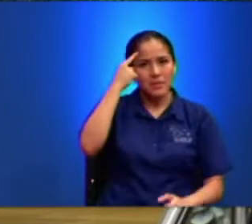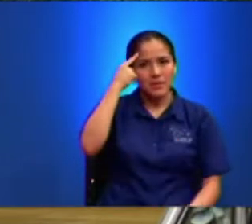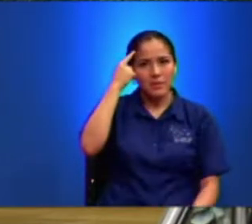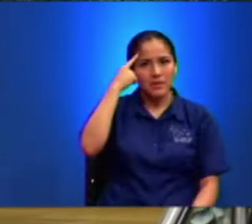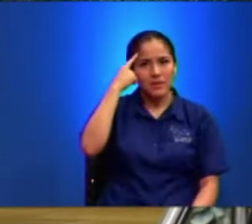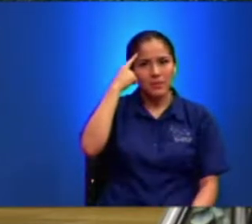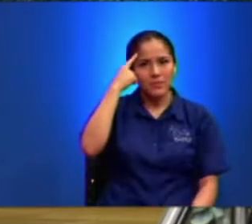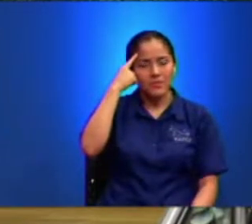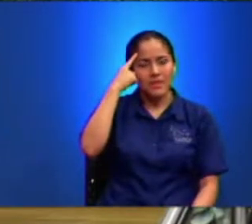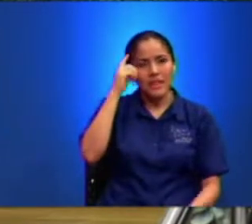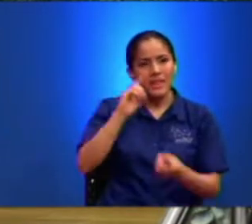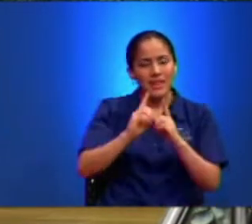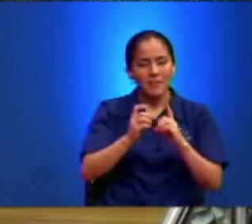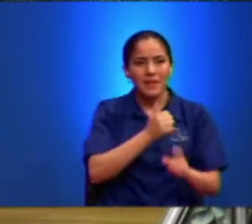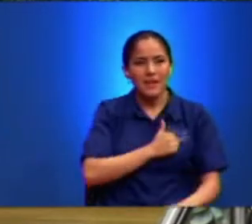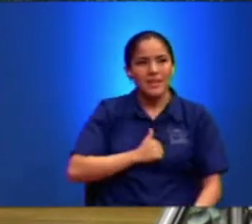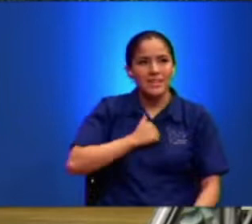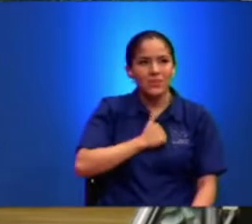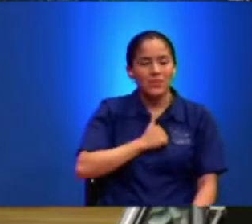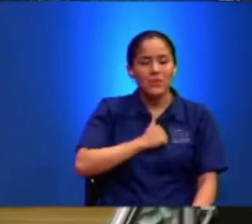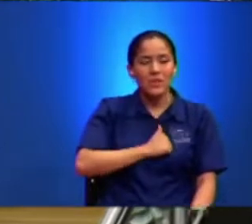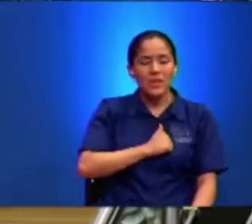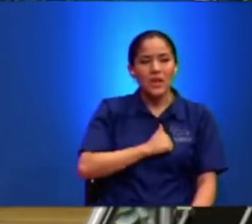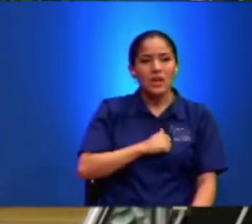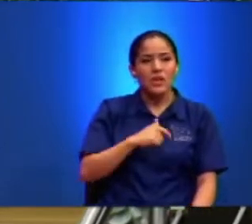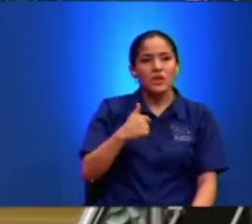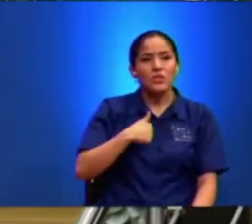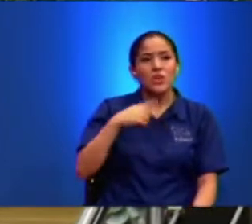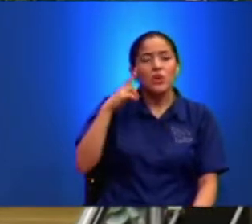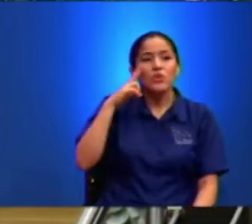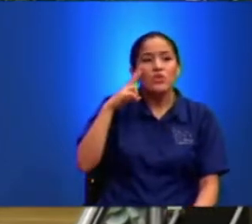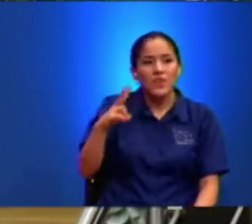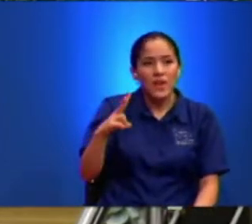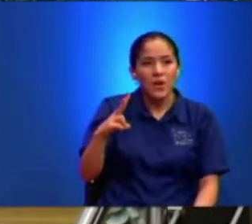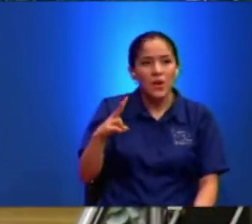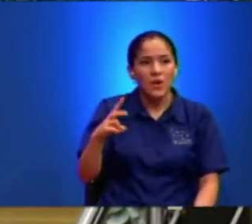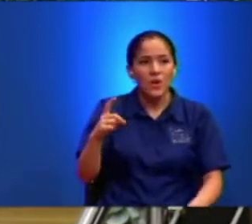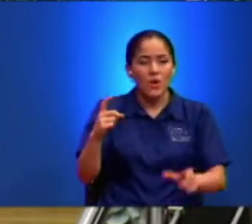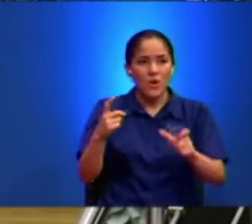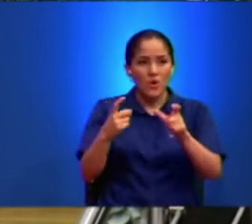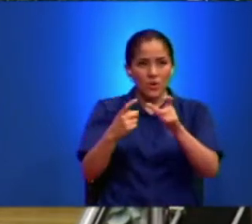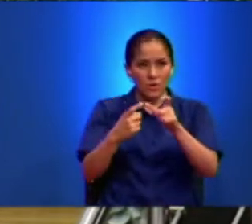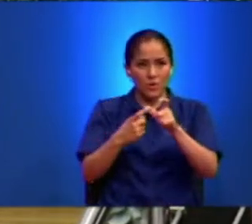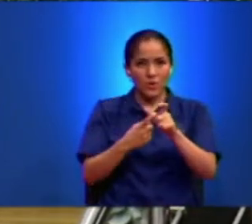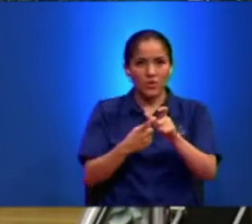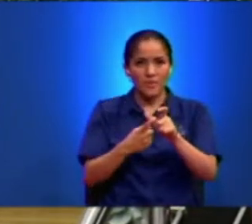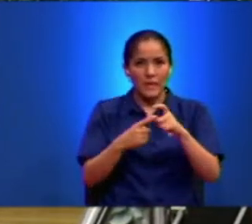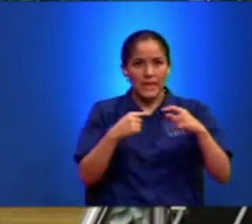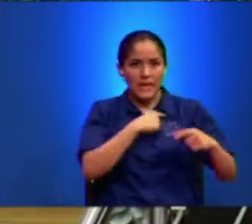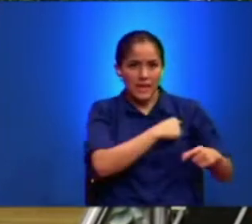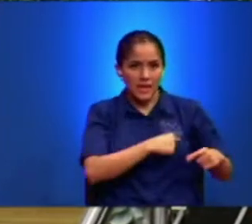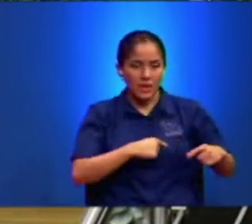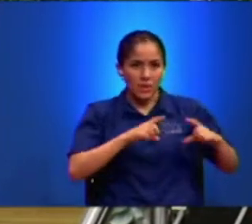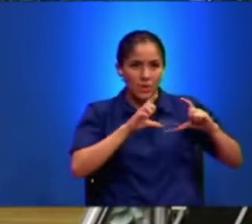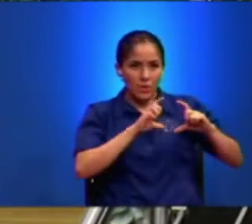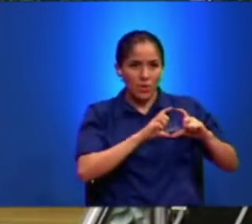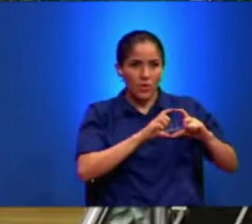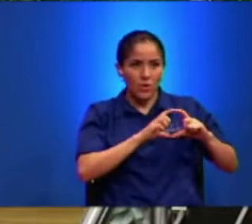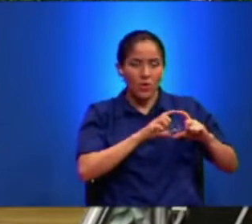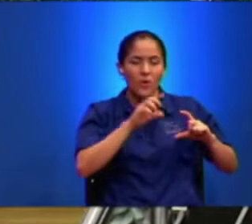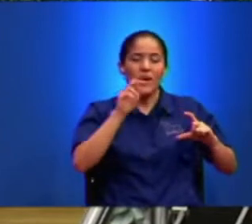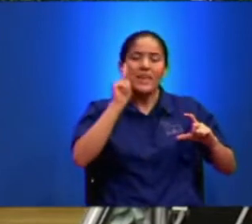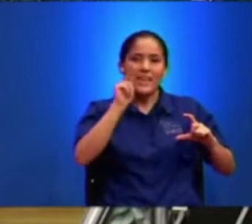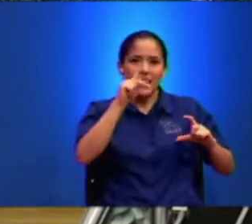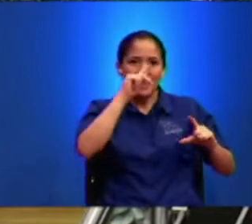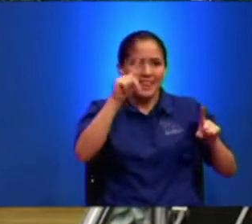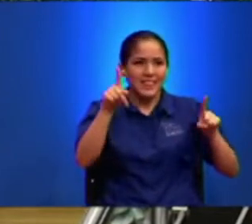Ahí los miro yo Con El logo De alguna iglesia A la que asisten Y el arbolito encima